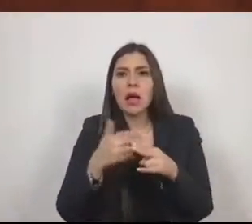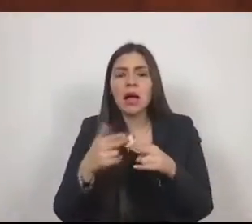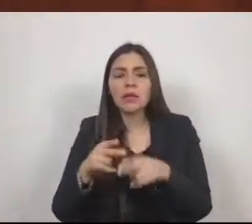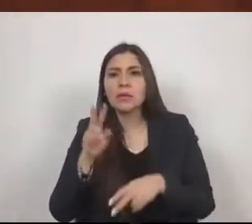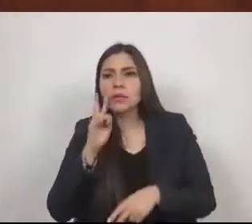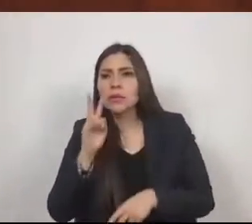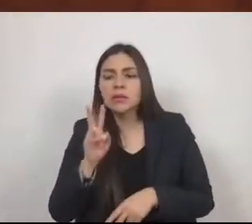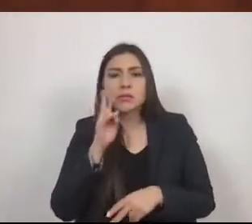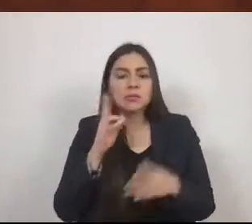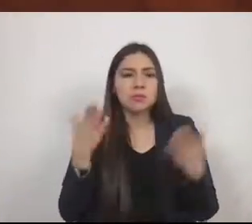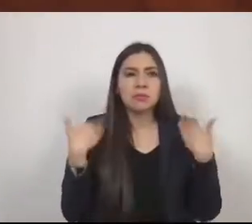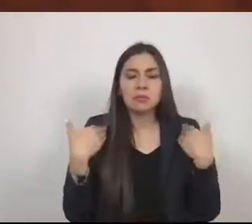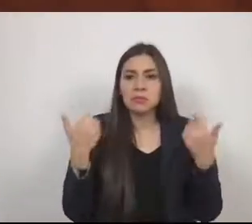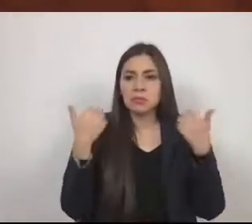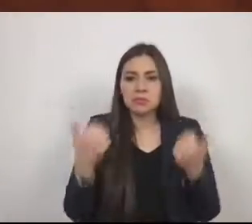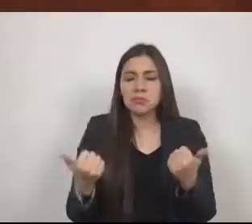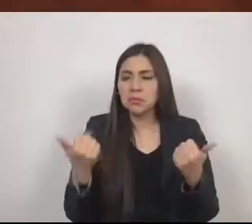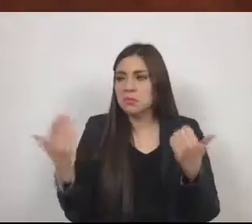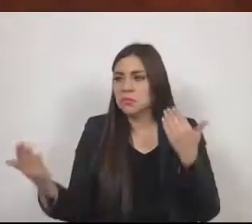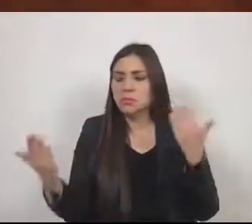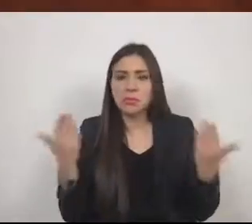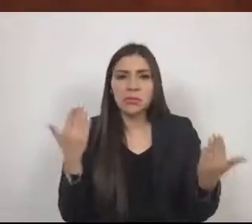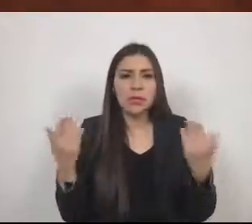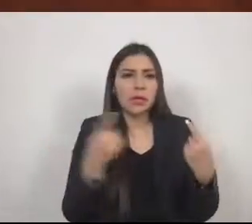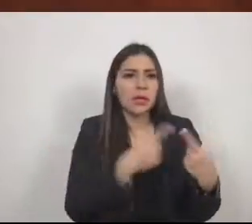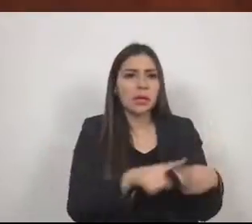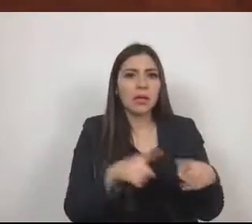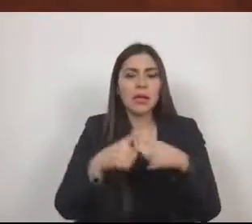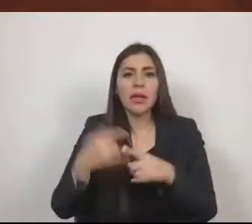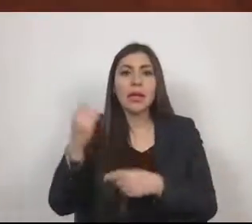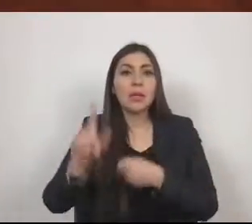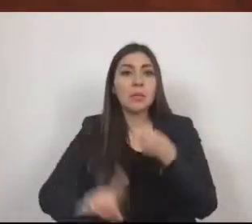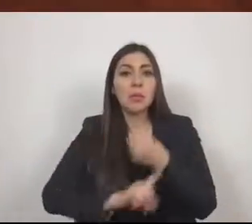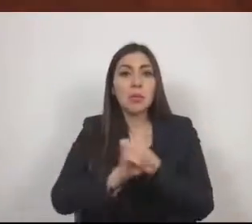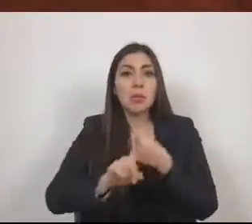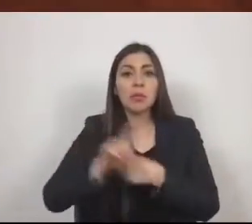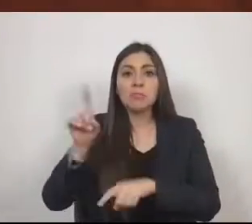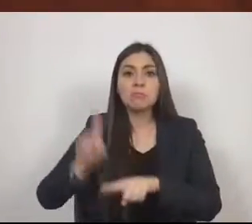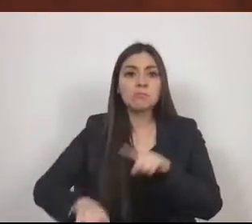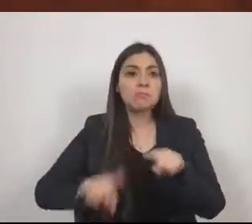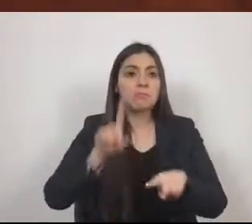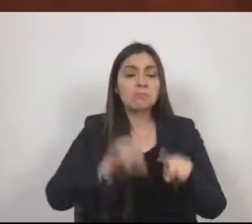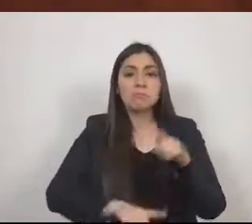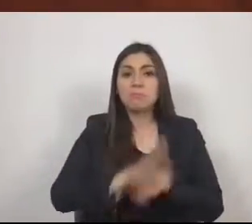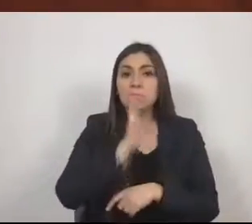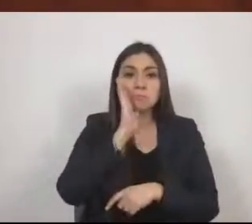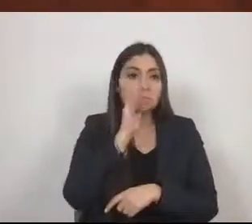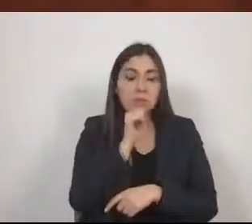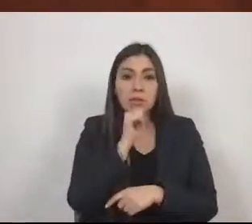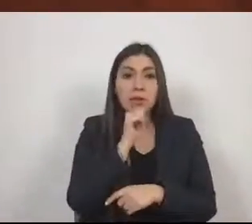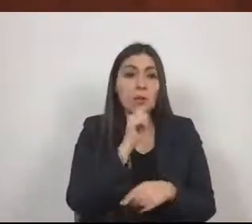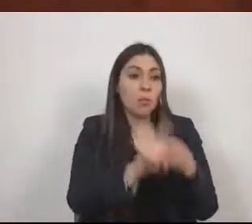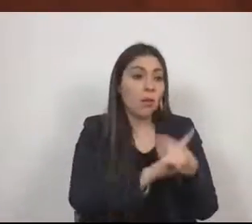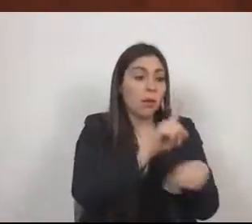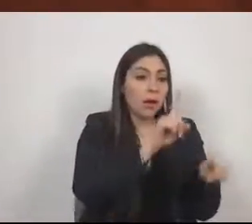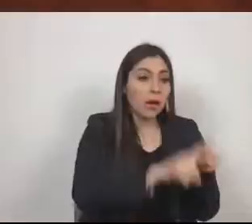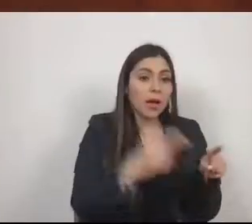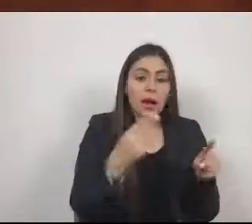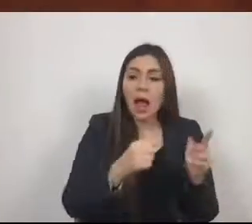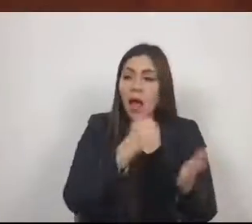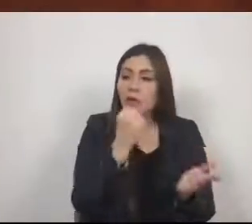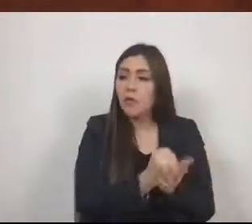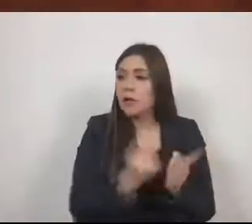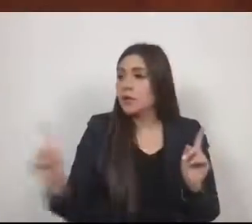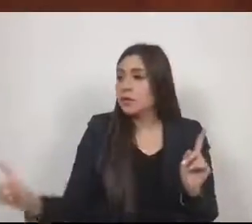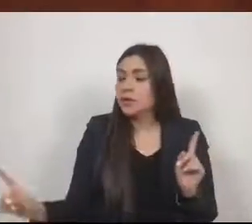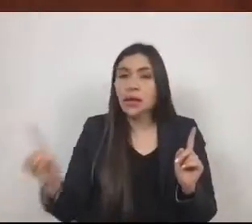el uno del otro y no se pueden resolver los problemas del uno sin la colaboración del otro. En